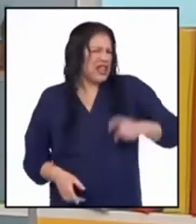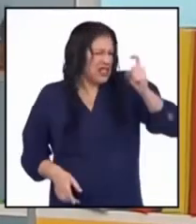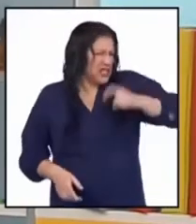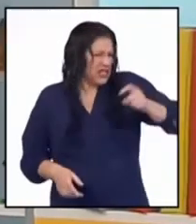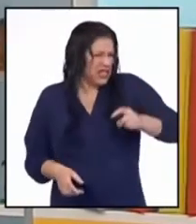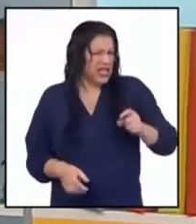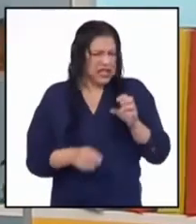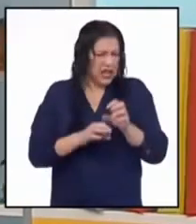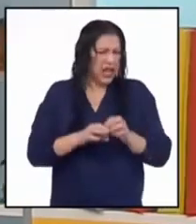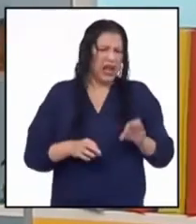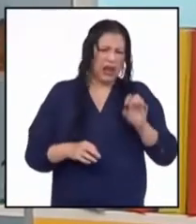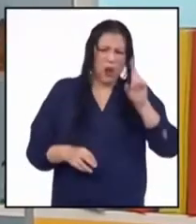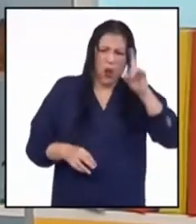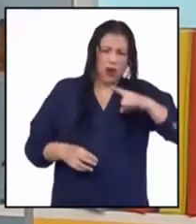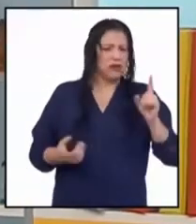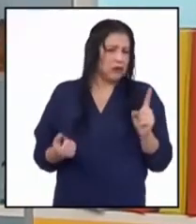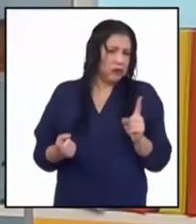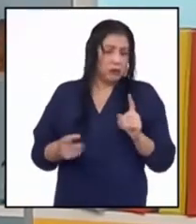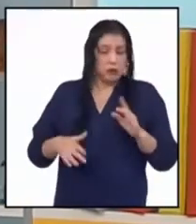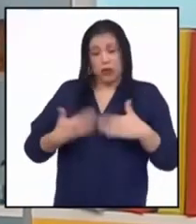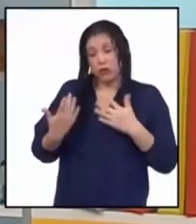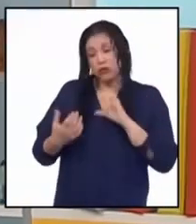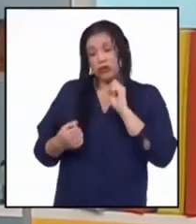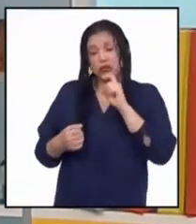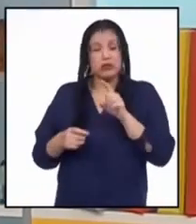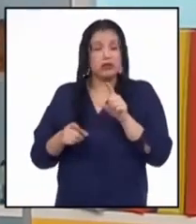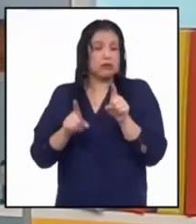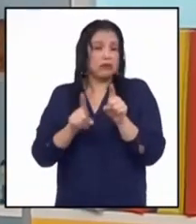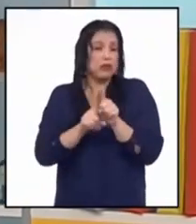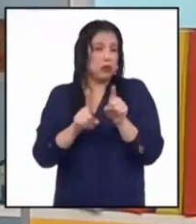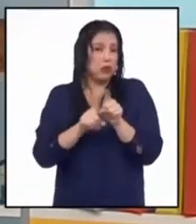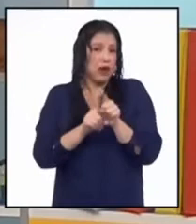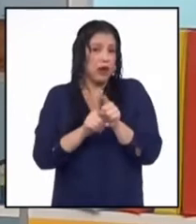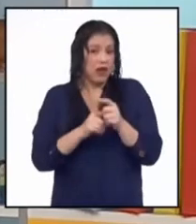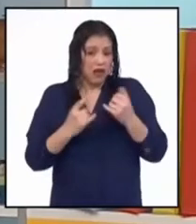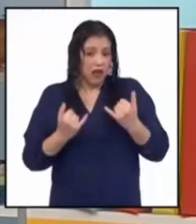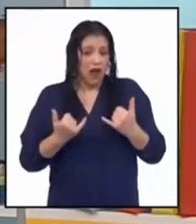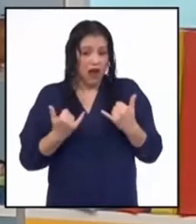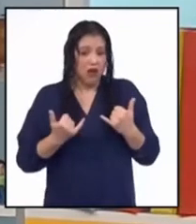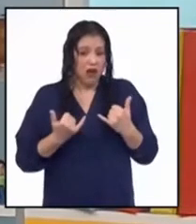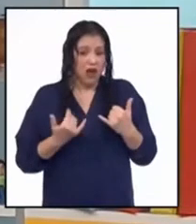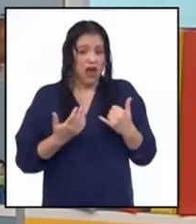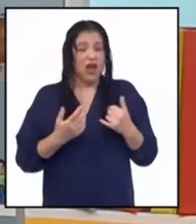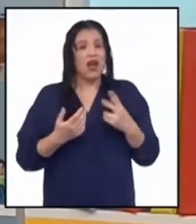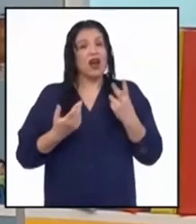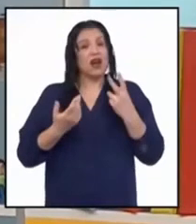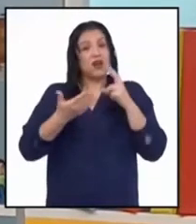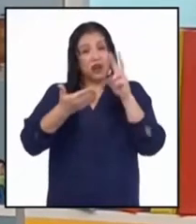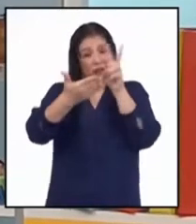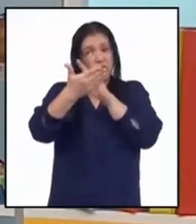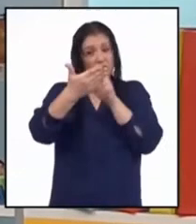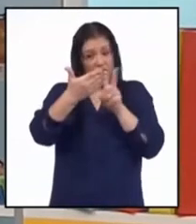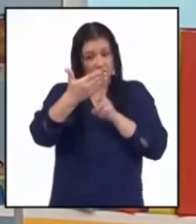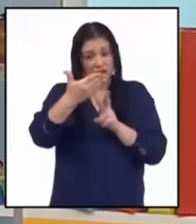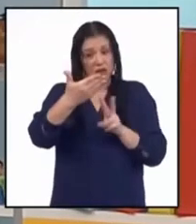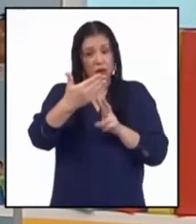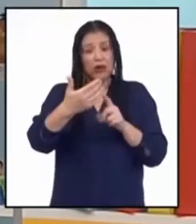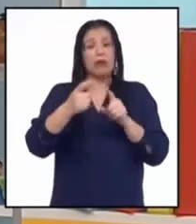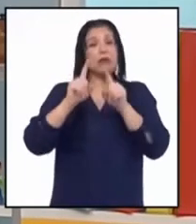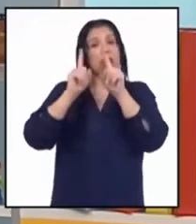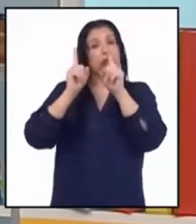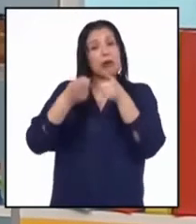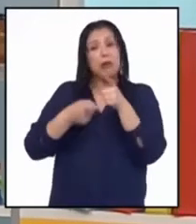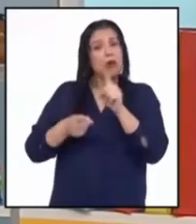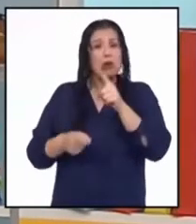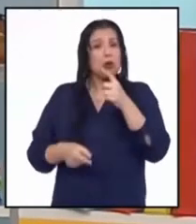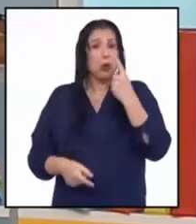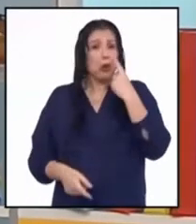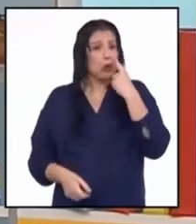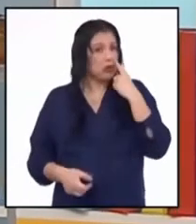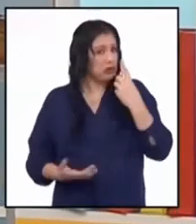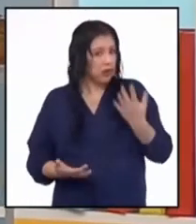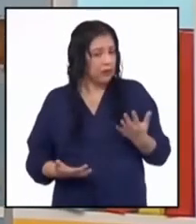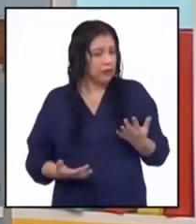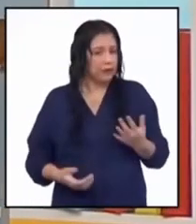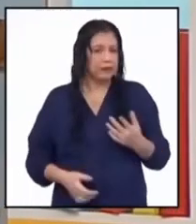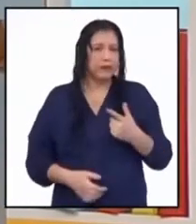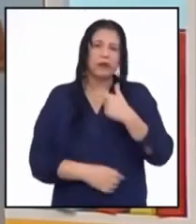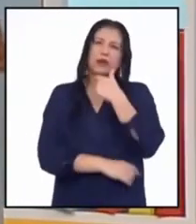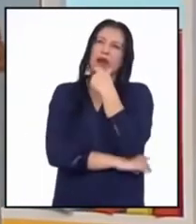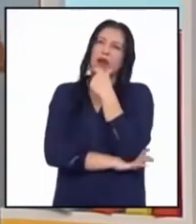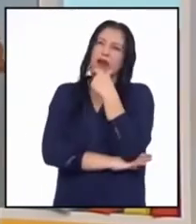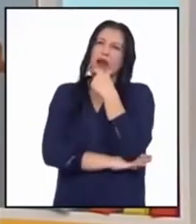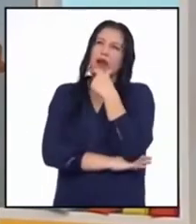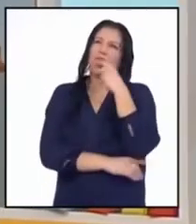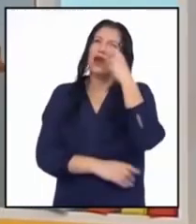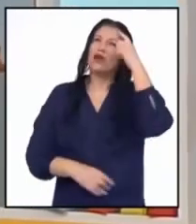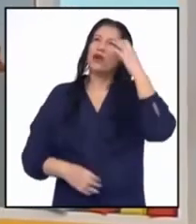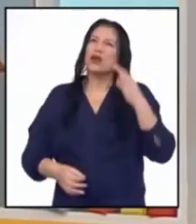Hasta podríamos decir lo mismo de los autores del texto que estamos analizando, a los cuales tampoco conocemos en realidad. Yo creo que